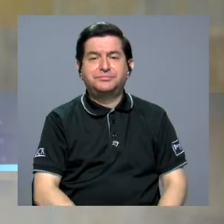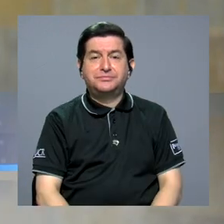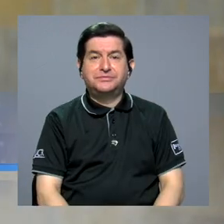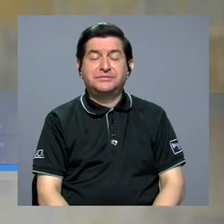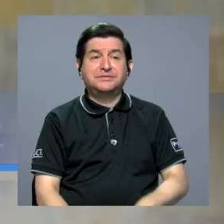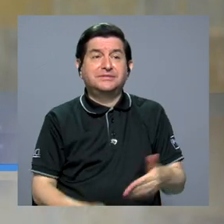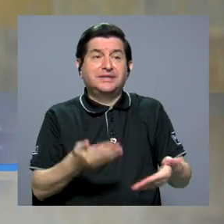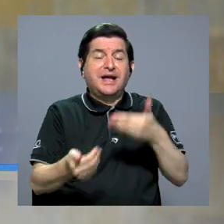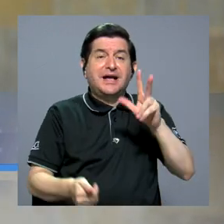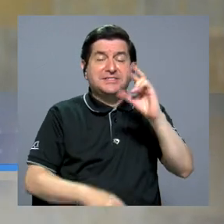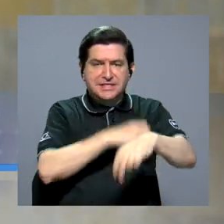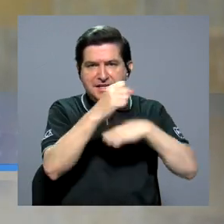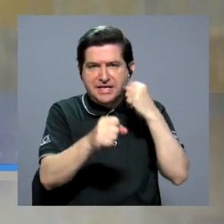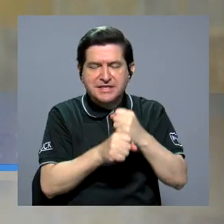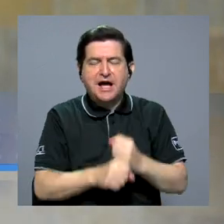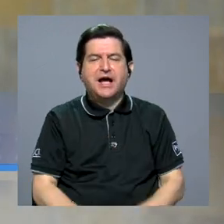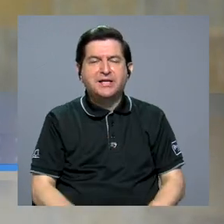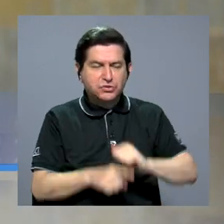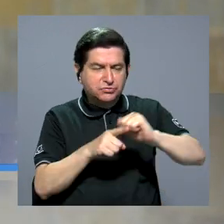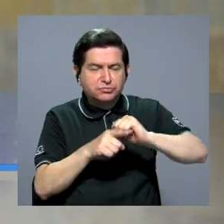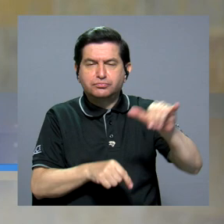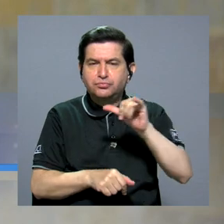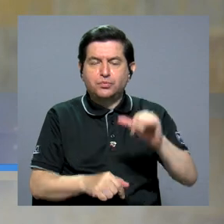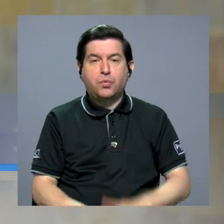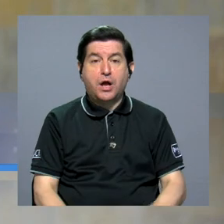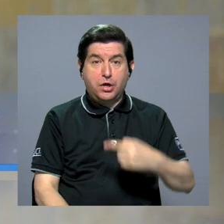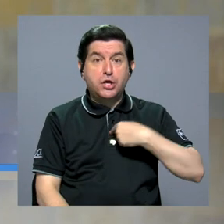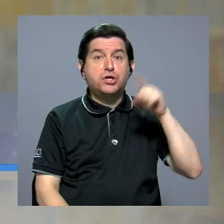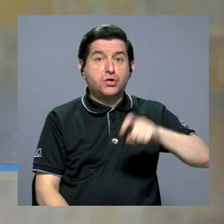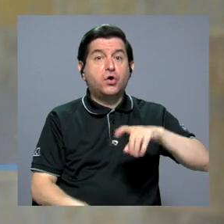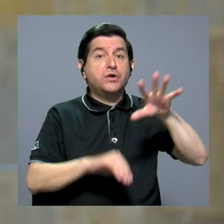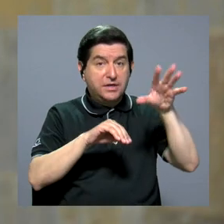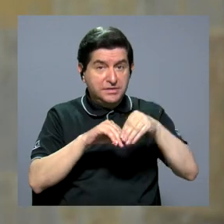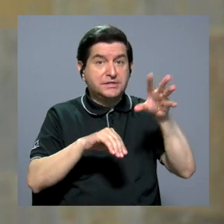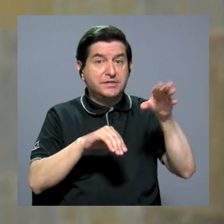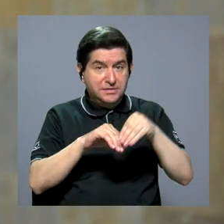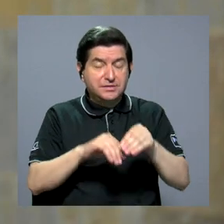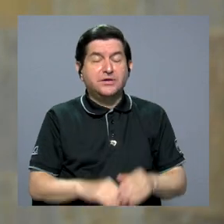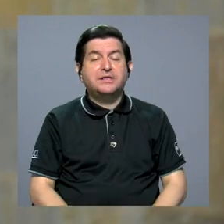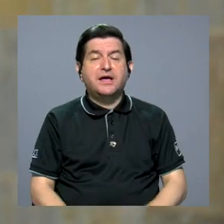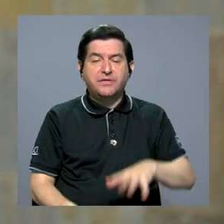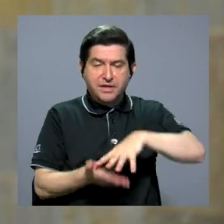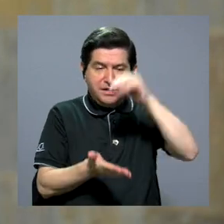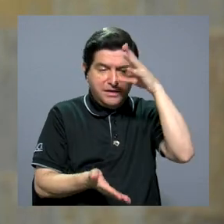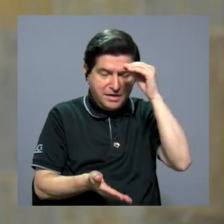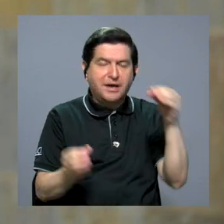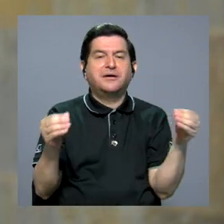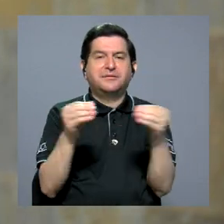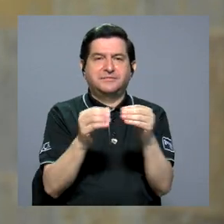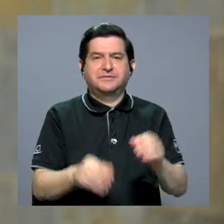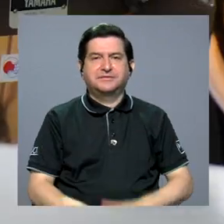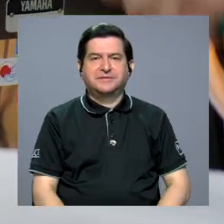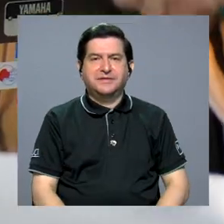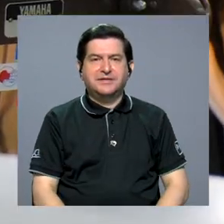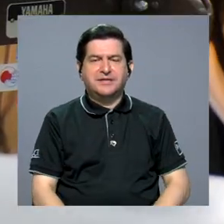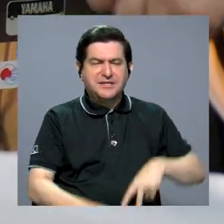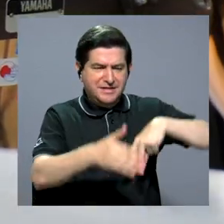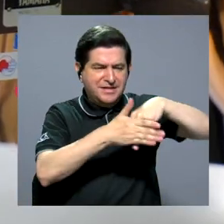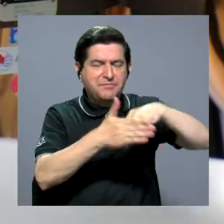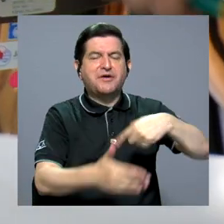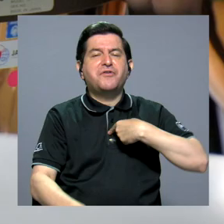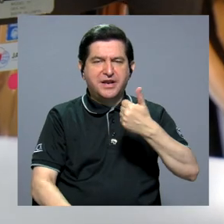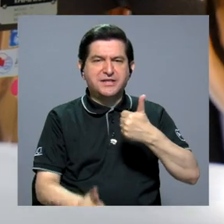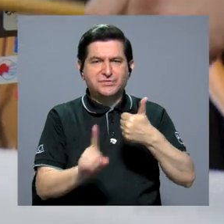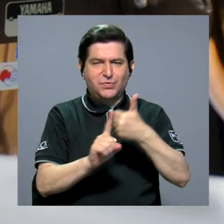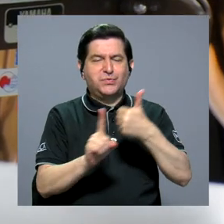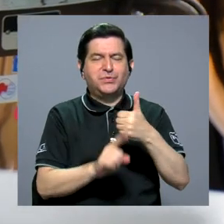casi 30 años haciendo lo mismo y cada vez tengo que aprender y tengo que estudiar más. Creo que los obstáculos realmente se los